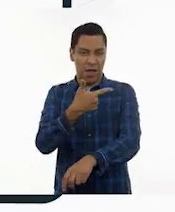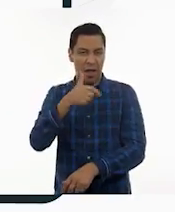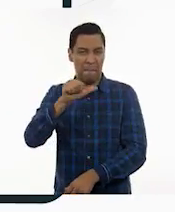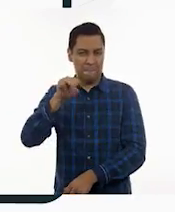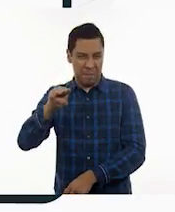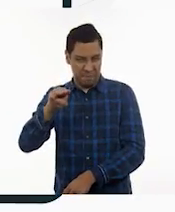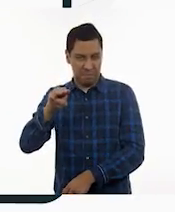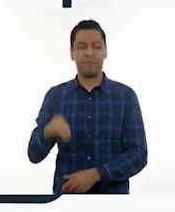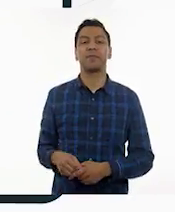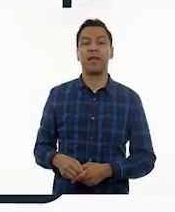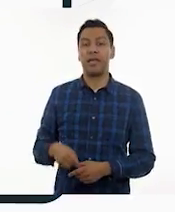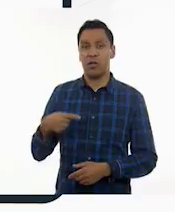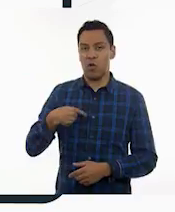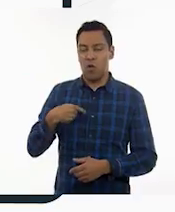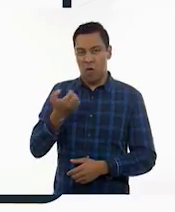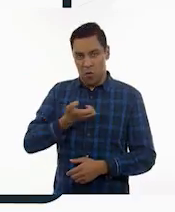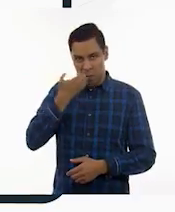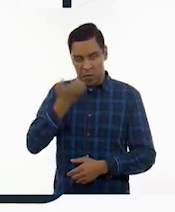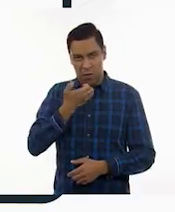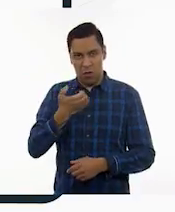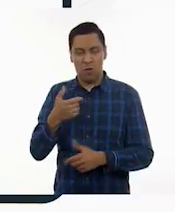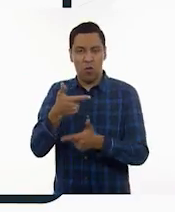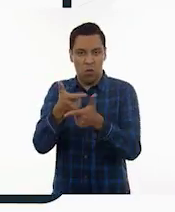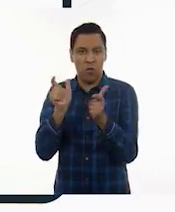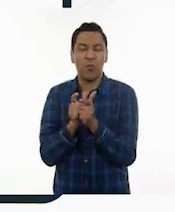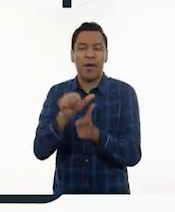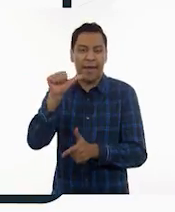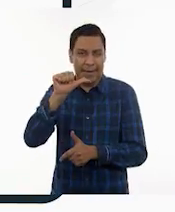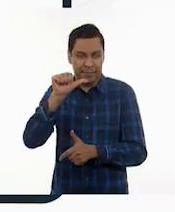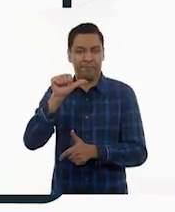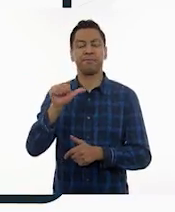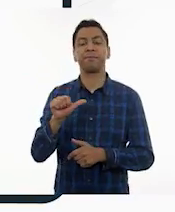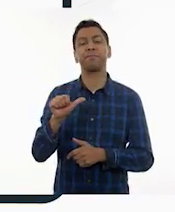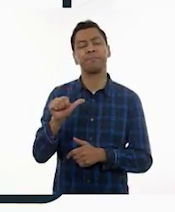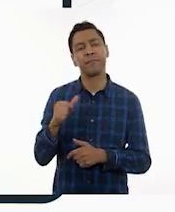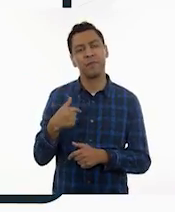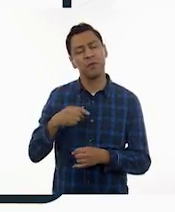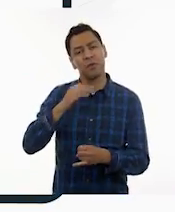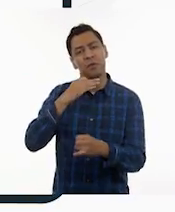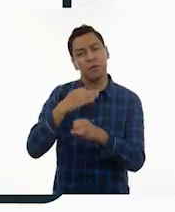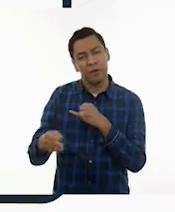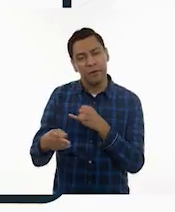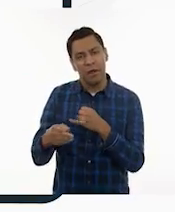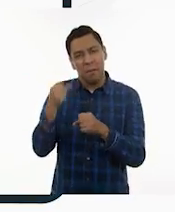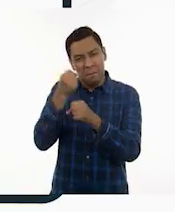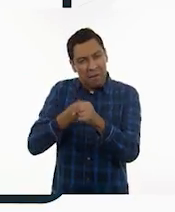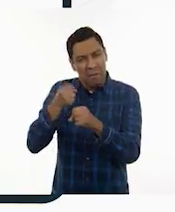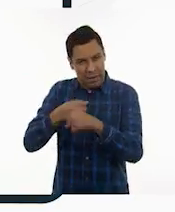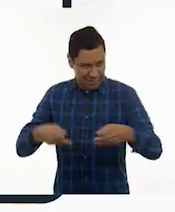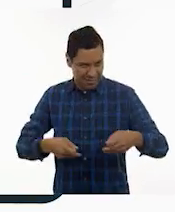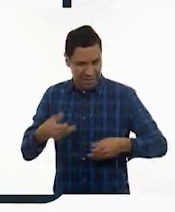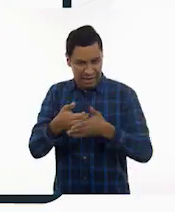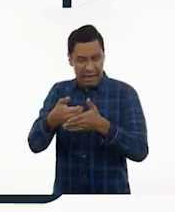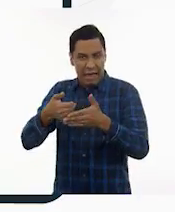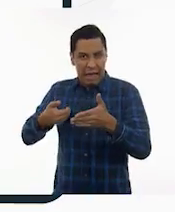grupo A. he escuchado que al último ensayo se le llama ensayo general. ¿En qué consiste?